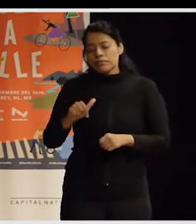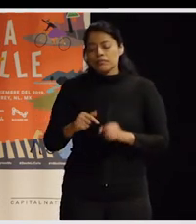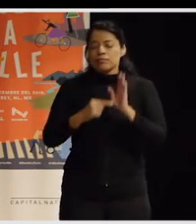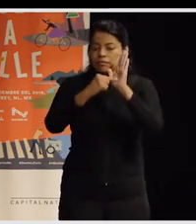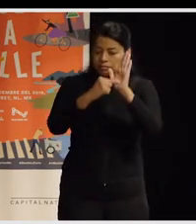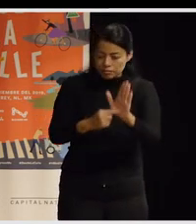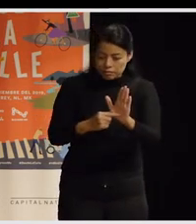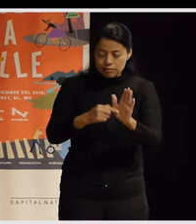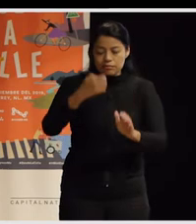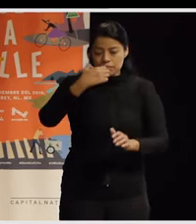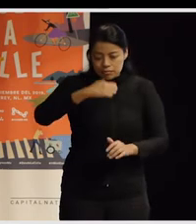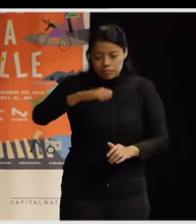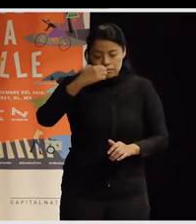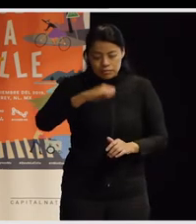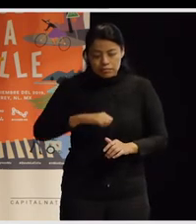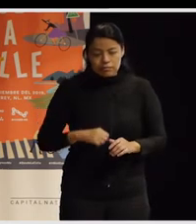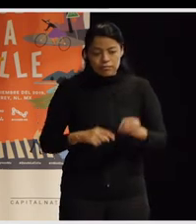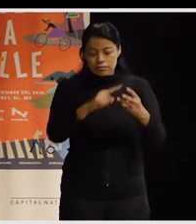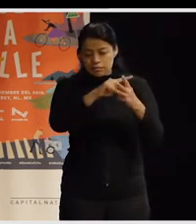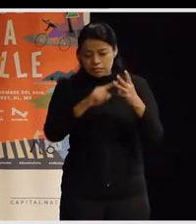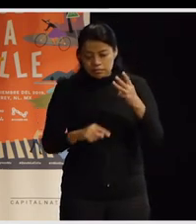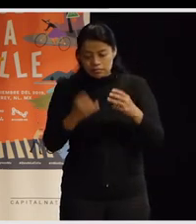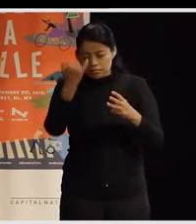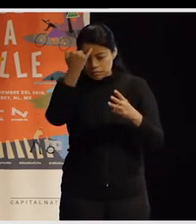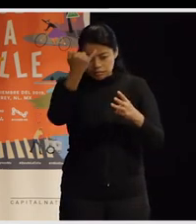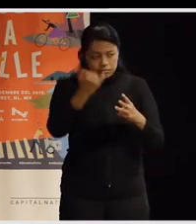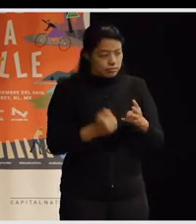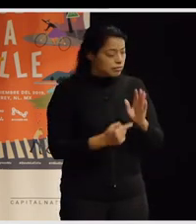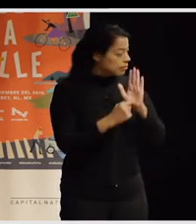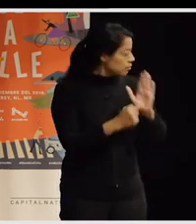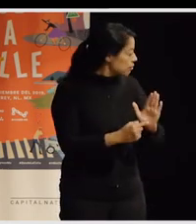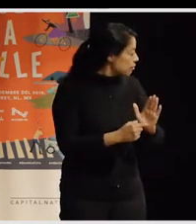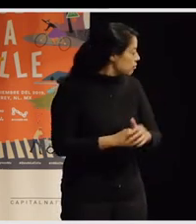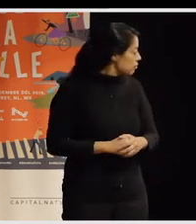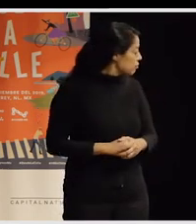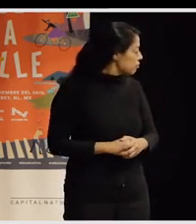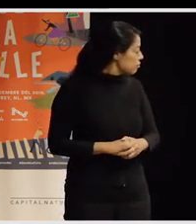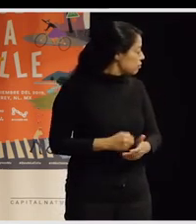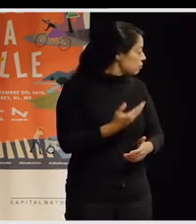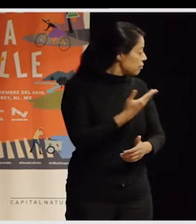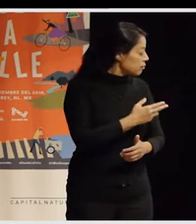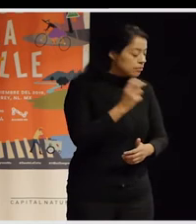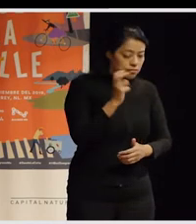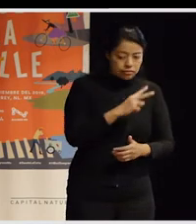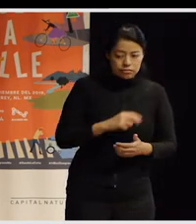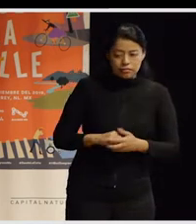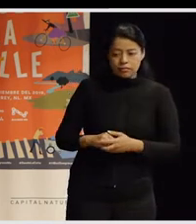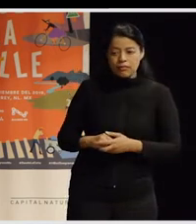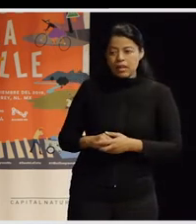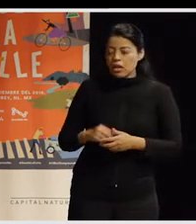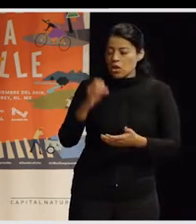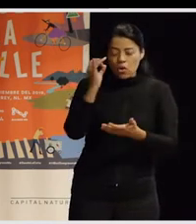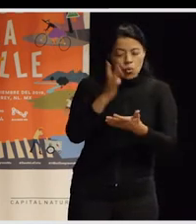donde se contaba todo el proceso y se daban tres alternativas que, por ejemplo, nosotros al principio pensábamos que solo se iba a hacer un